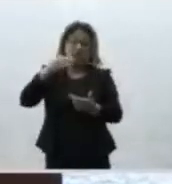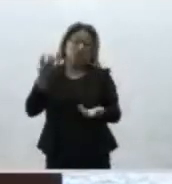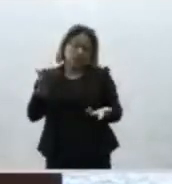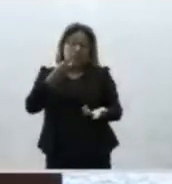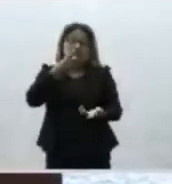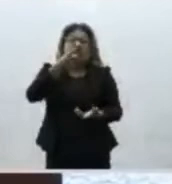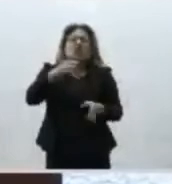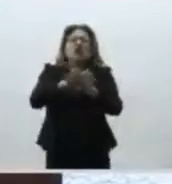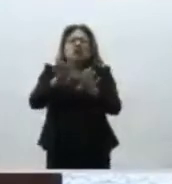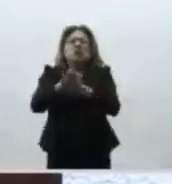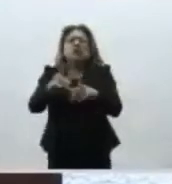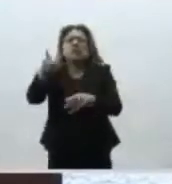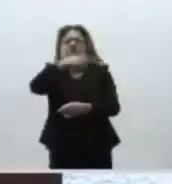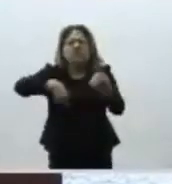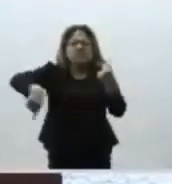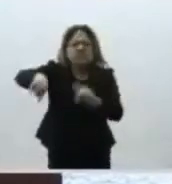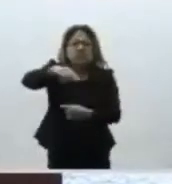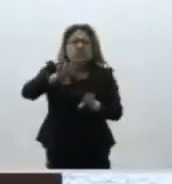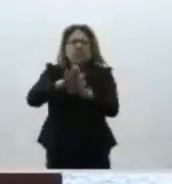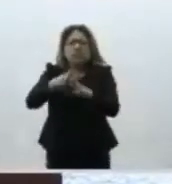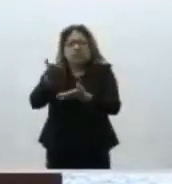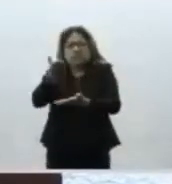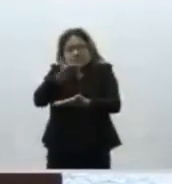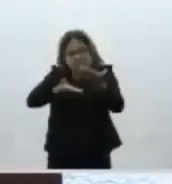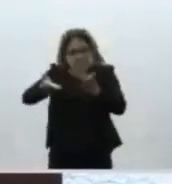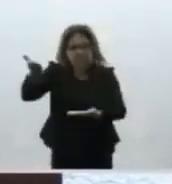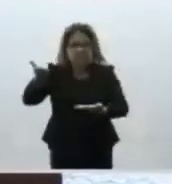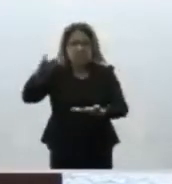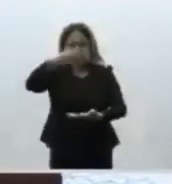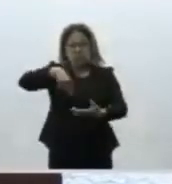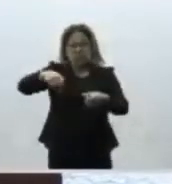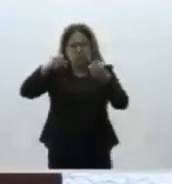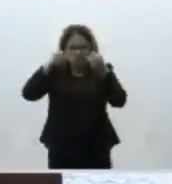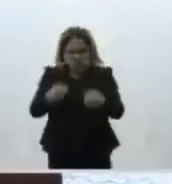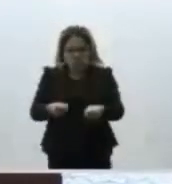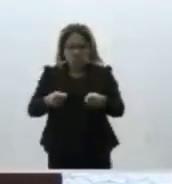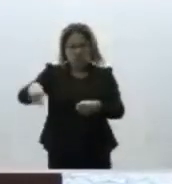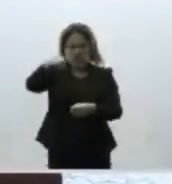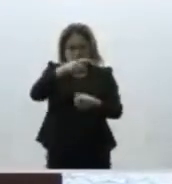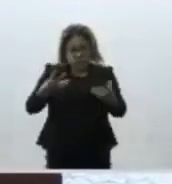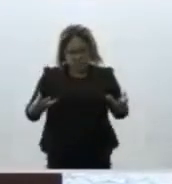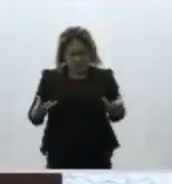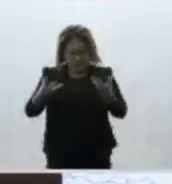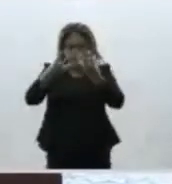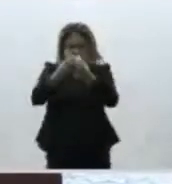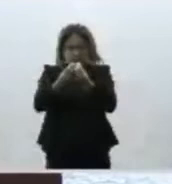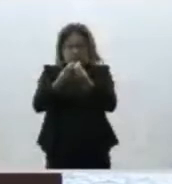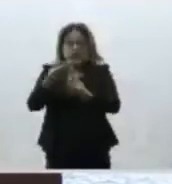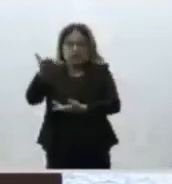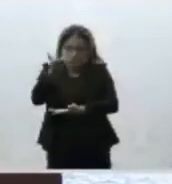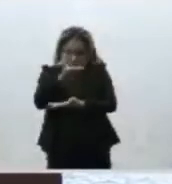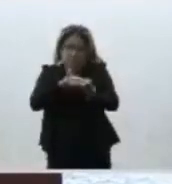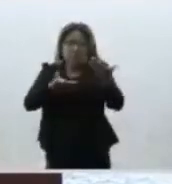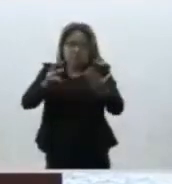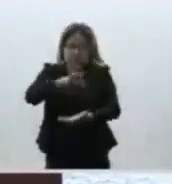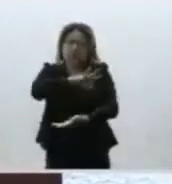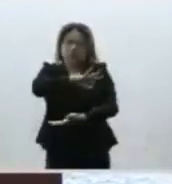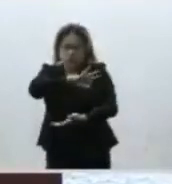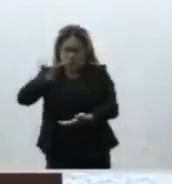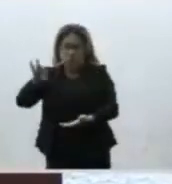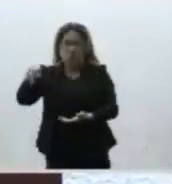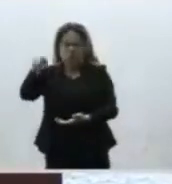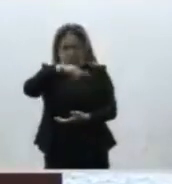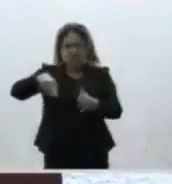propiciar la unidad de este órgano jurisdiccional y del poder judicial en su conjunto en la medida en que las instituciones